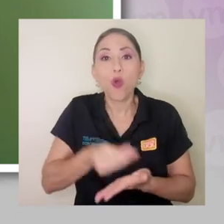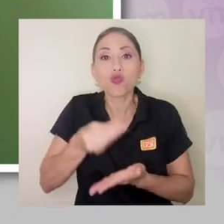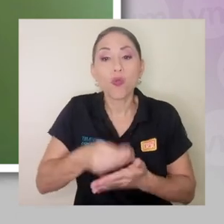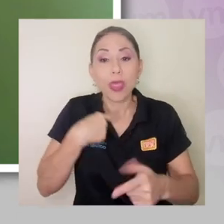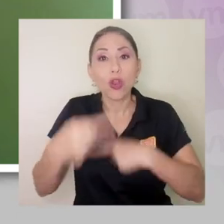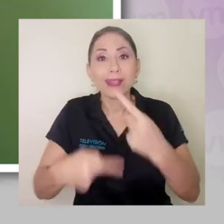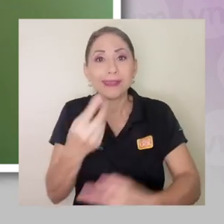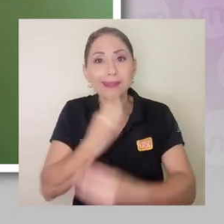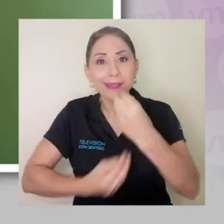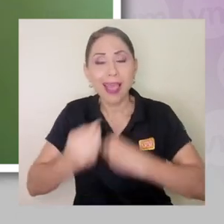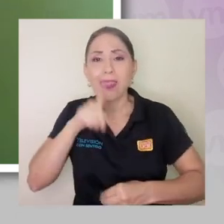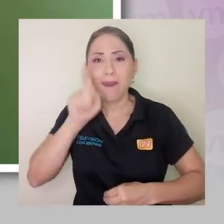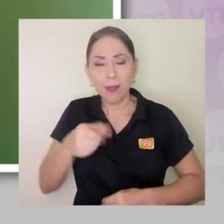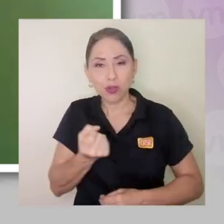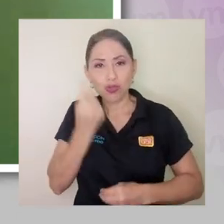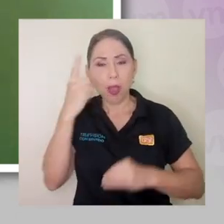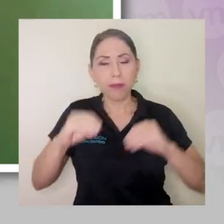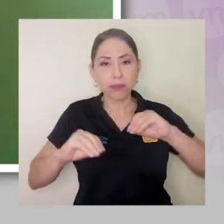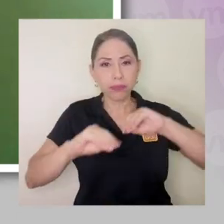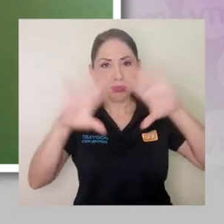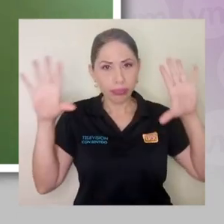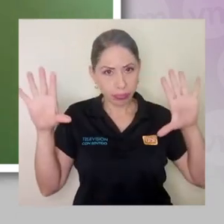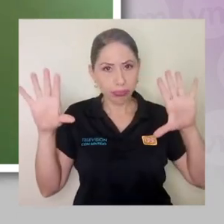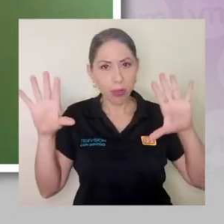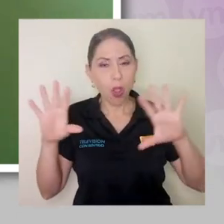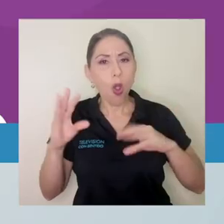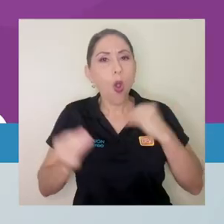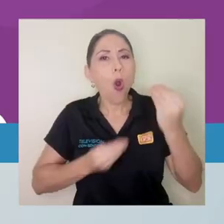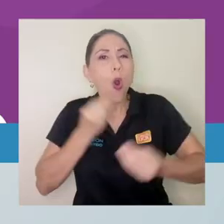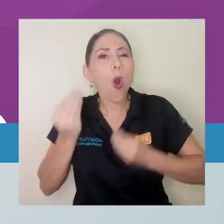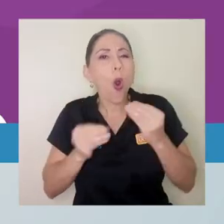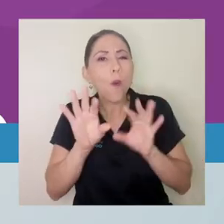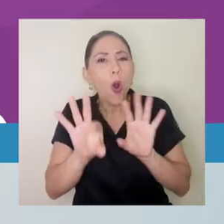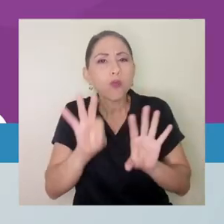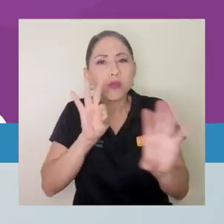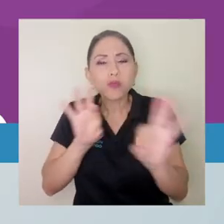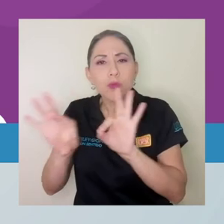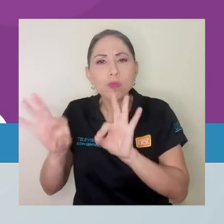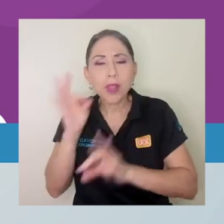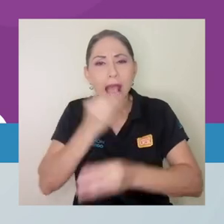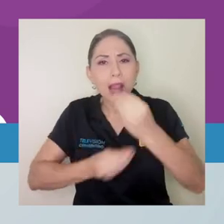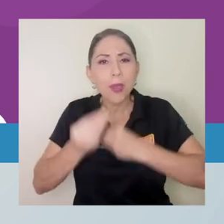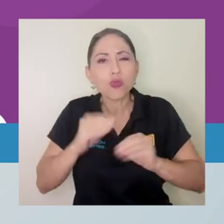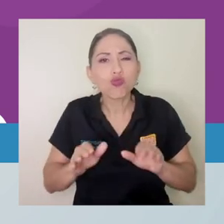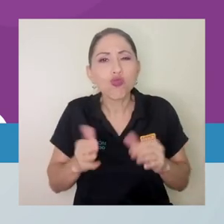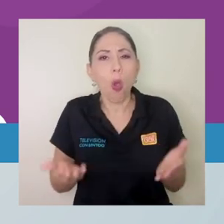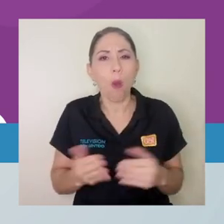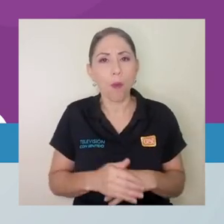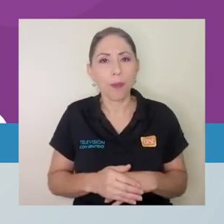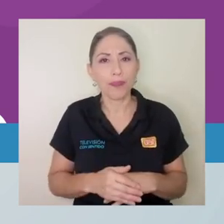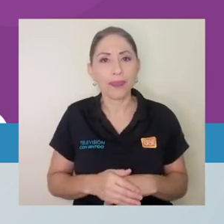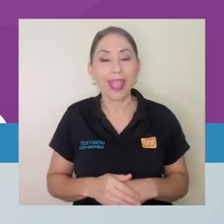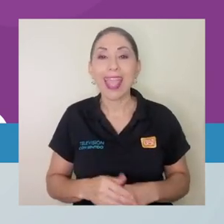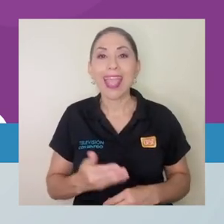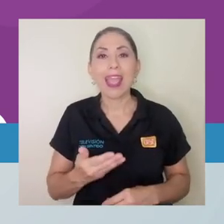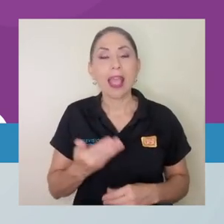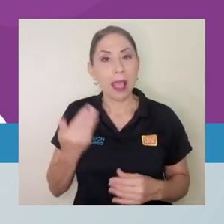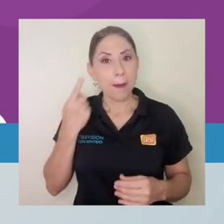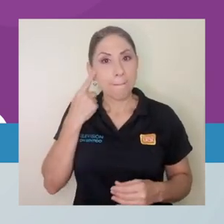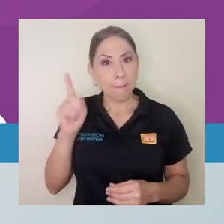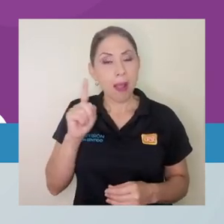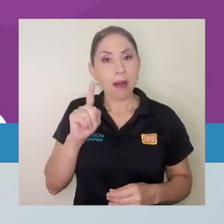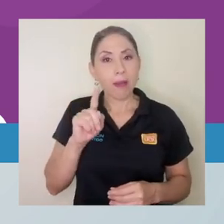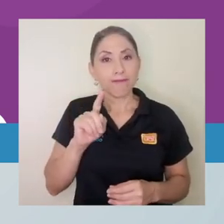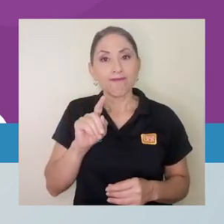consumidores debemos de tener claridad, ¿verdad? De cómo hacemos esa selección de alimentos, qué tenemos que